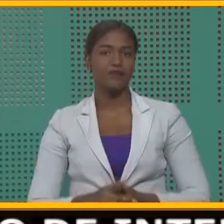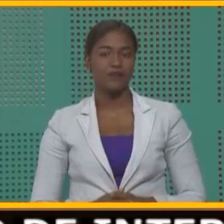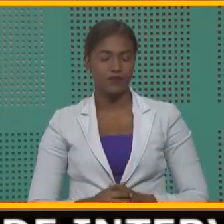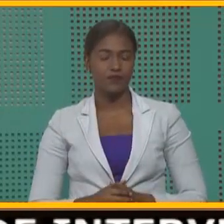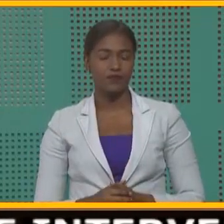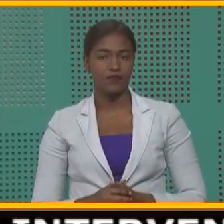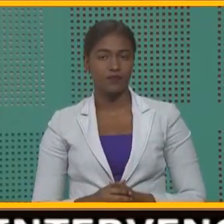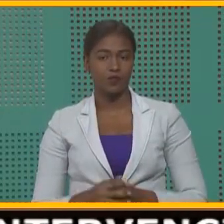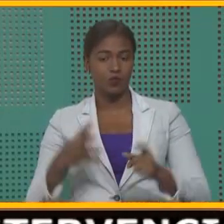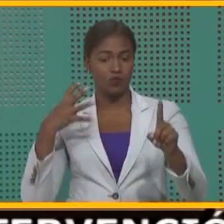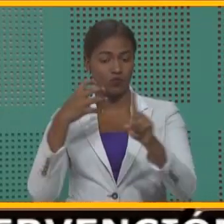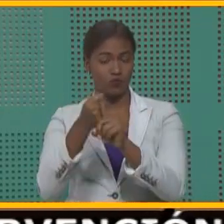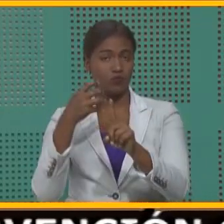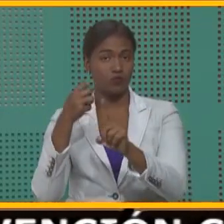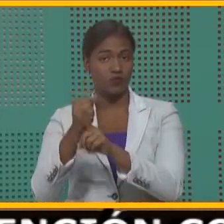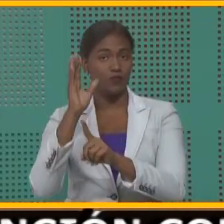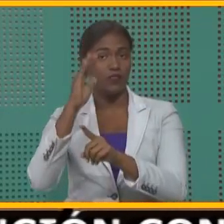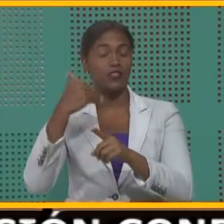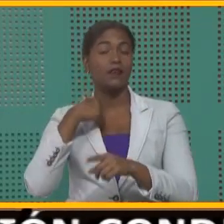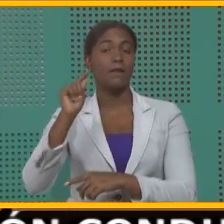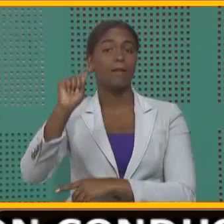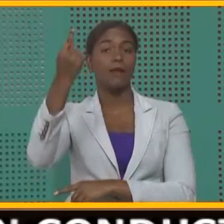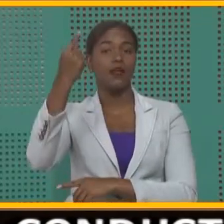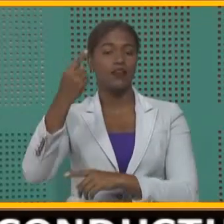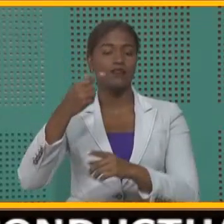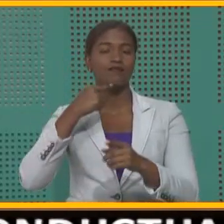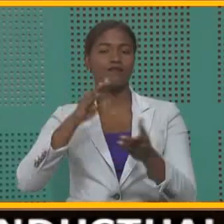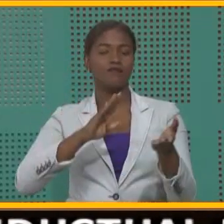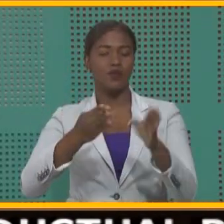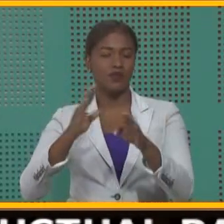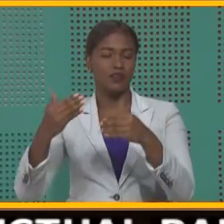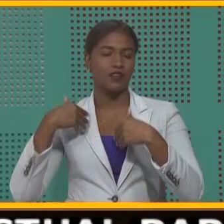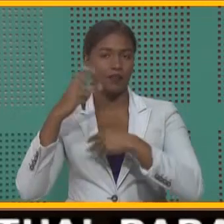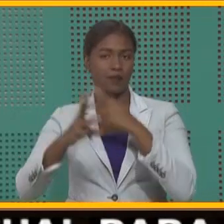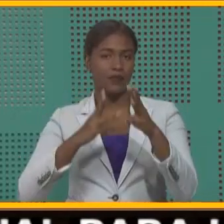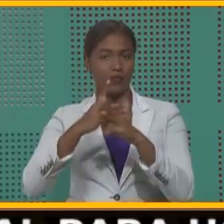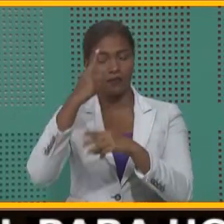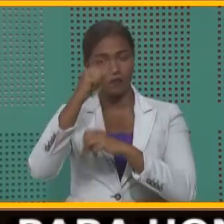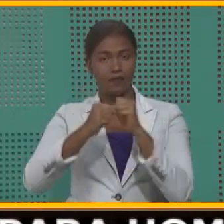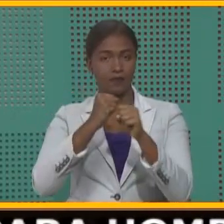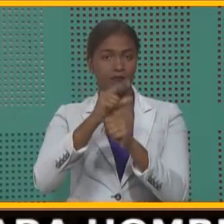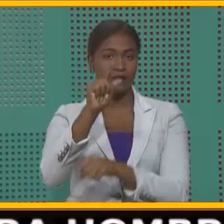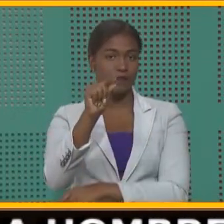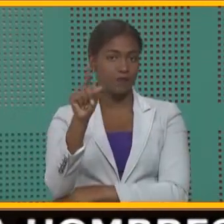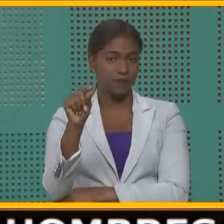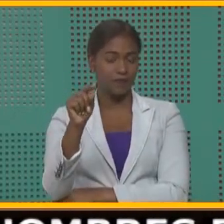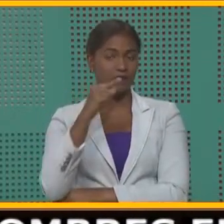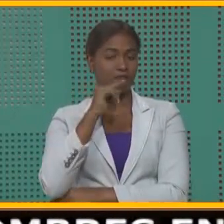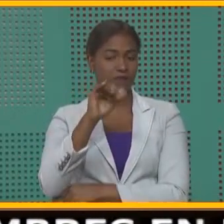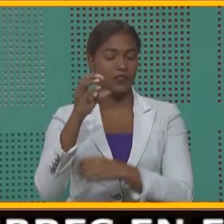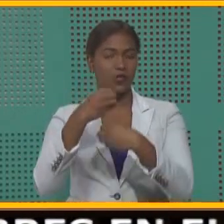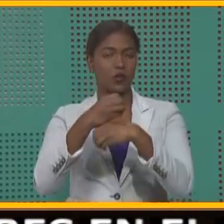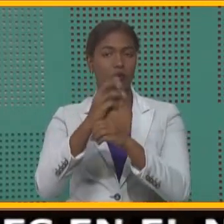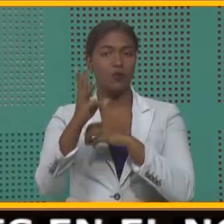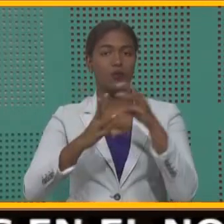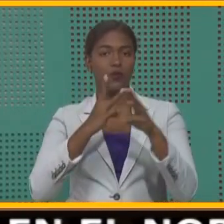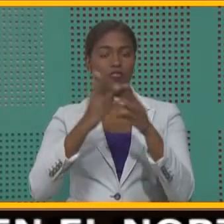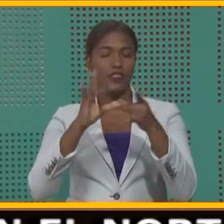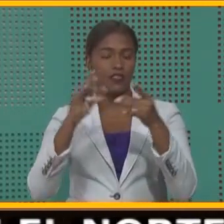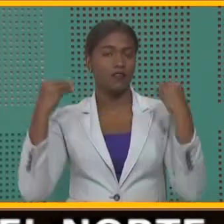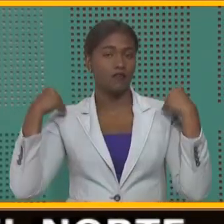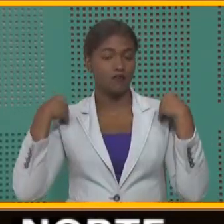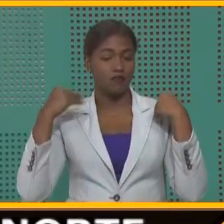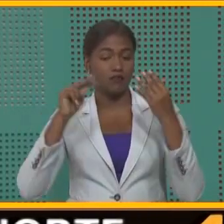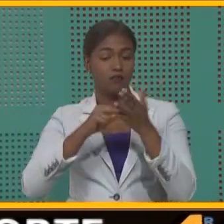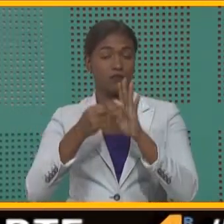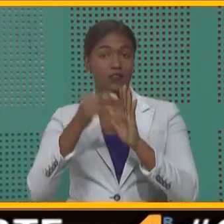Los accidentes de tránsito serán la primera causa de mortalidad en el mundo para el año 2020, según la Organización Mundial de la Salud. En